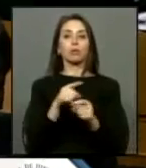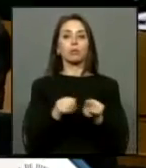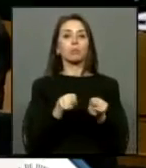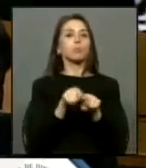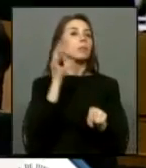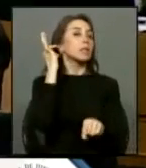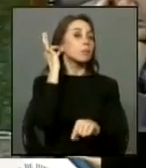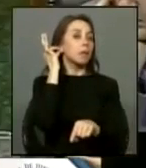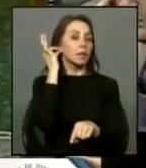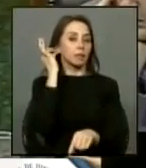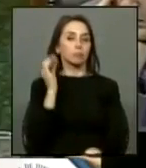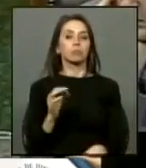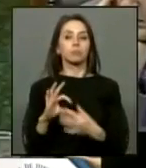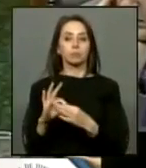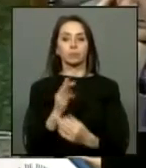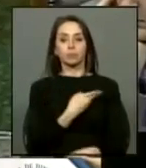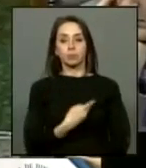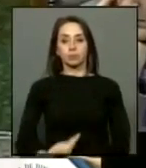gracias presidente